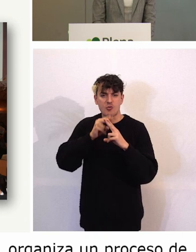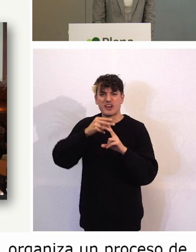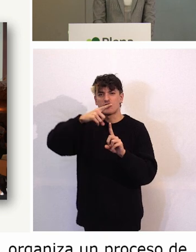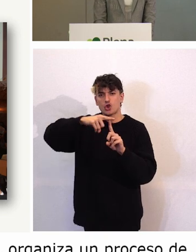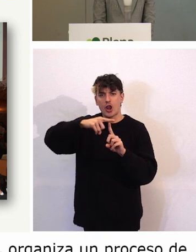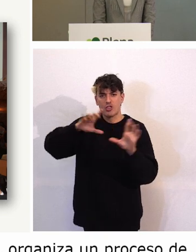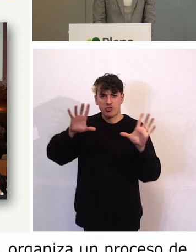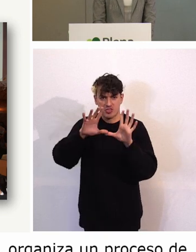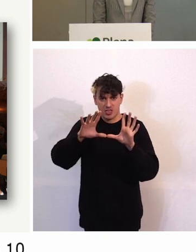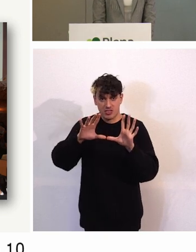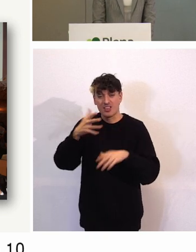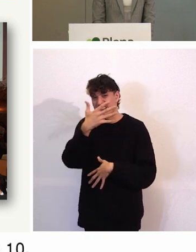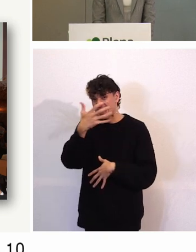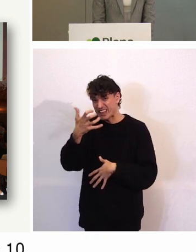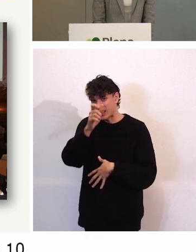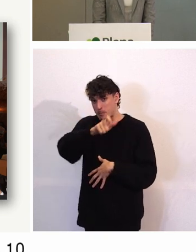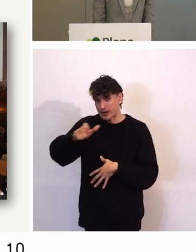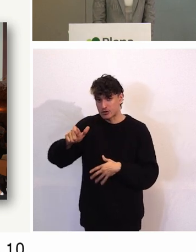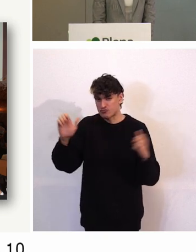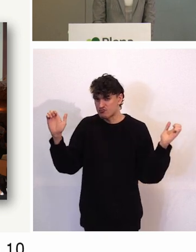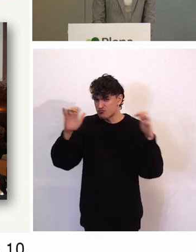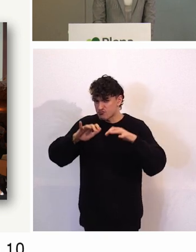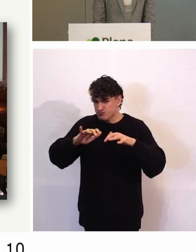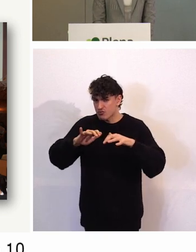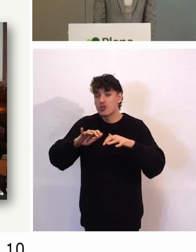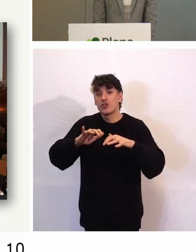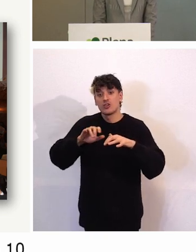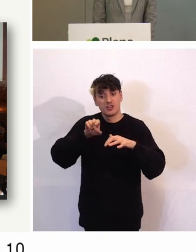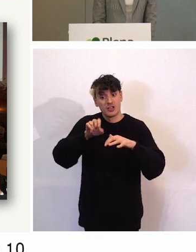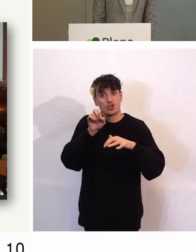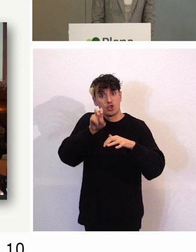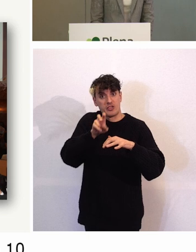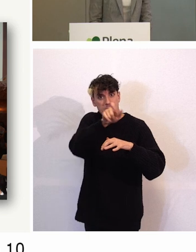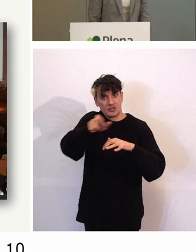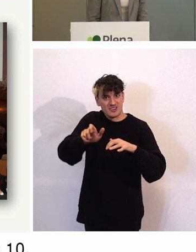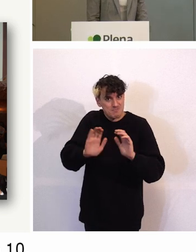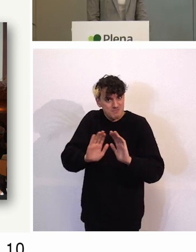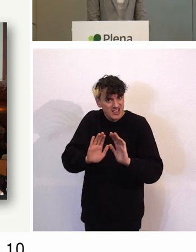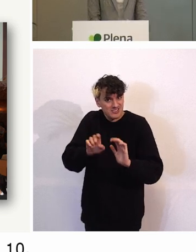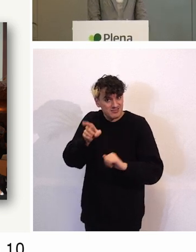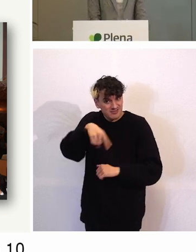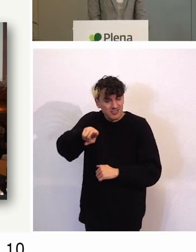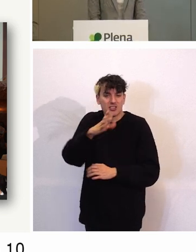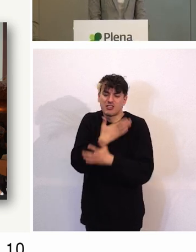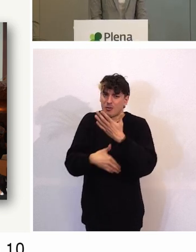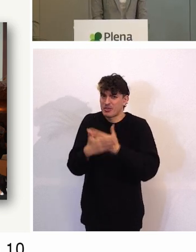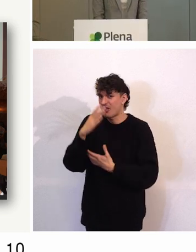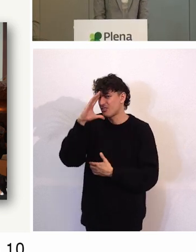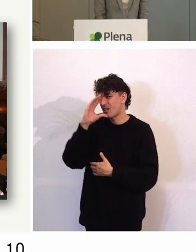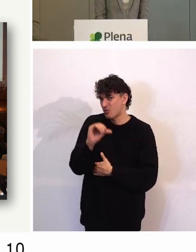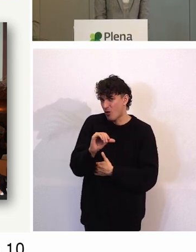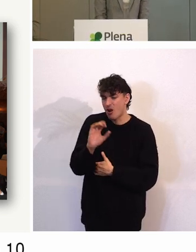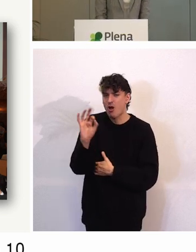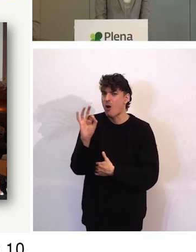reúnen 500 personas, de las cuales solo 12 personas eran personas con discapacidad intelectual o del